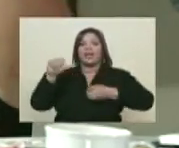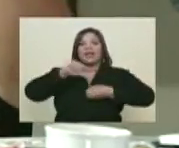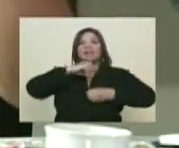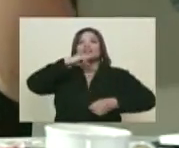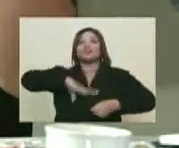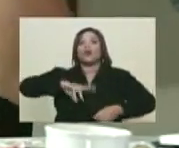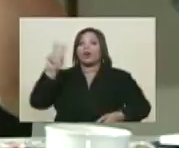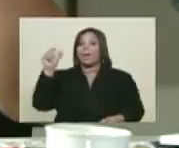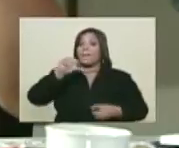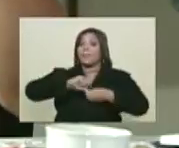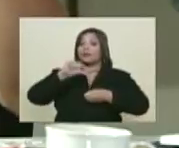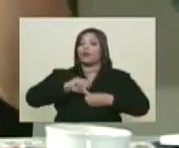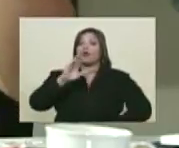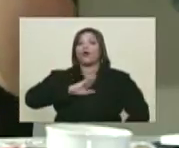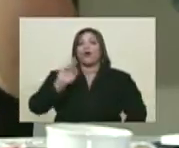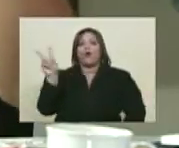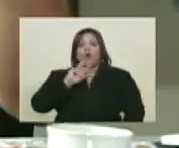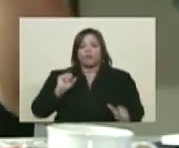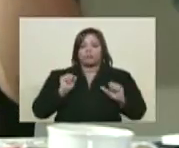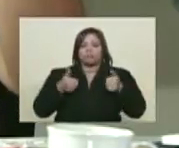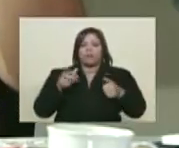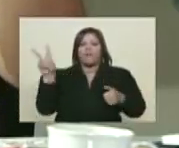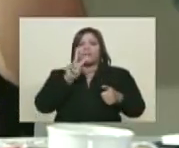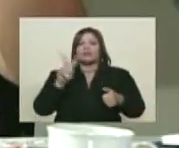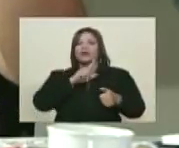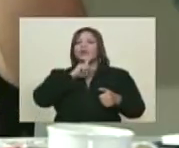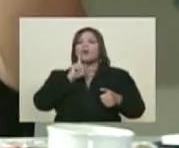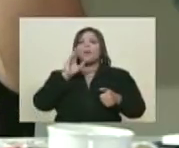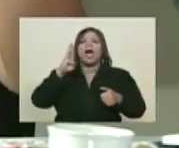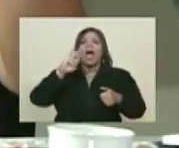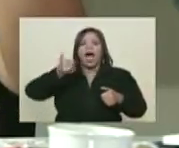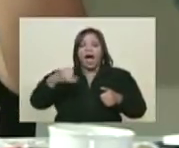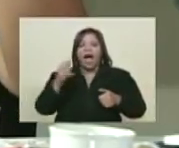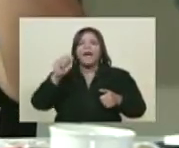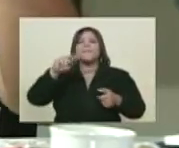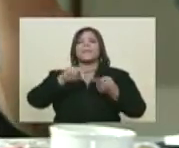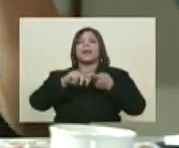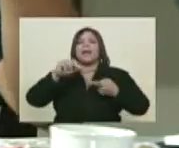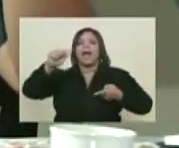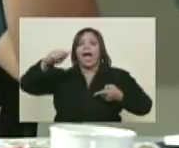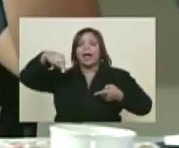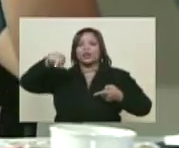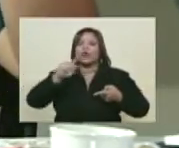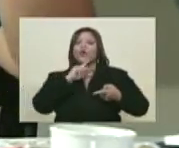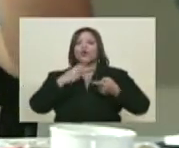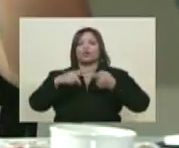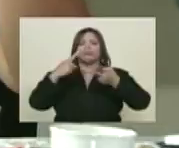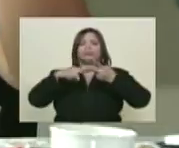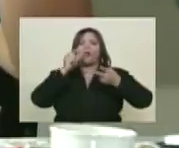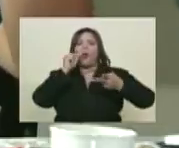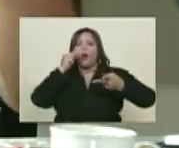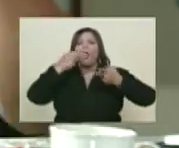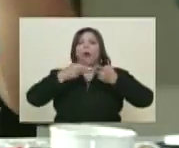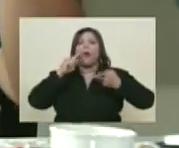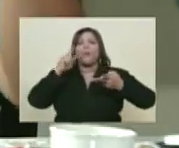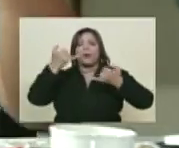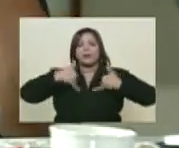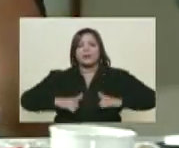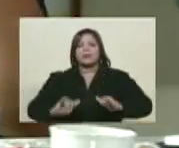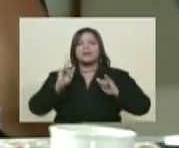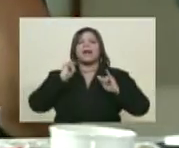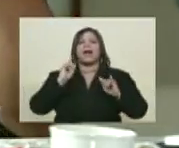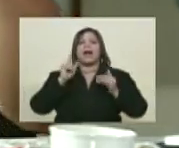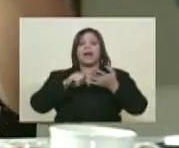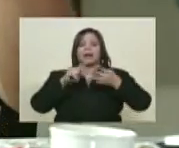comienza con venezolanos, con Jaime Bona, con Manuel Antonio Pulido Pulido, con su hija Dolores